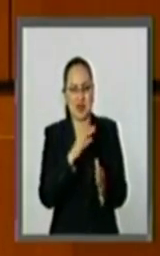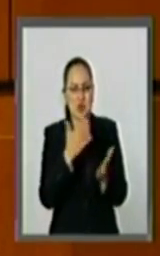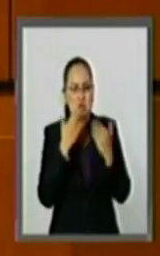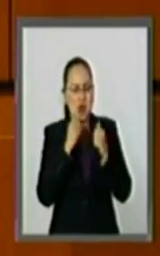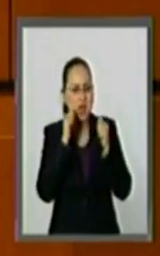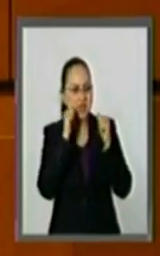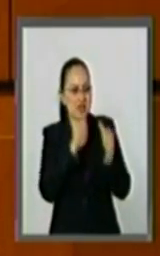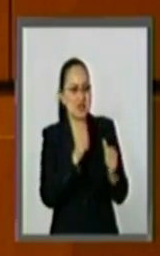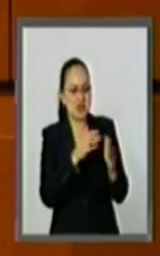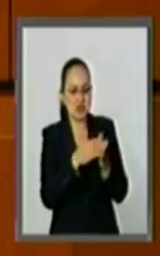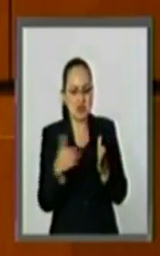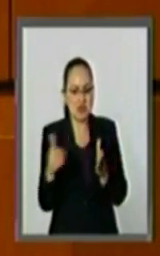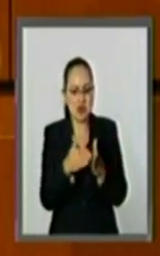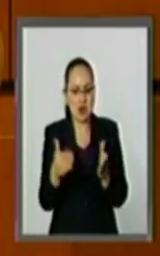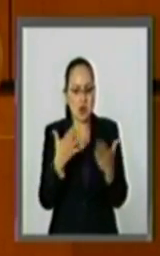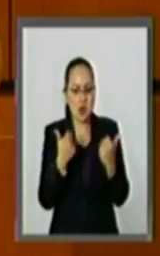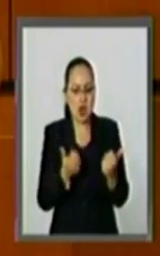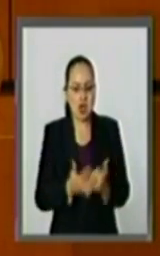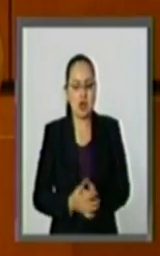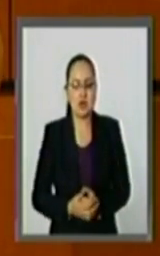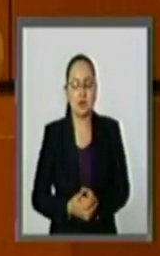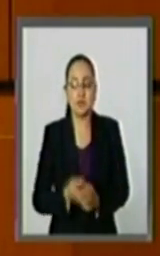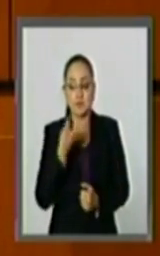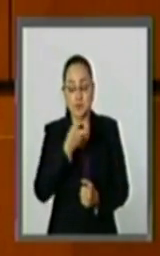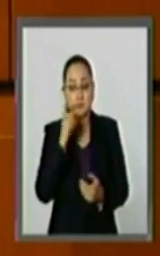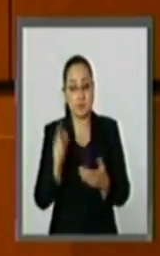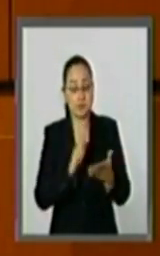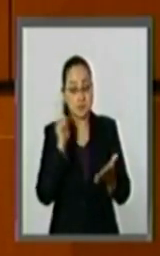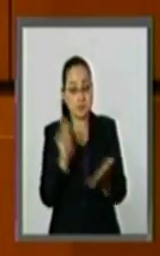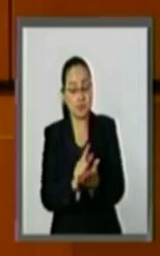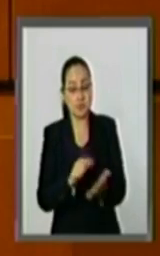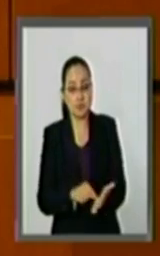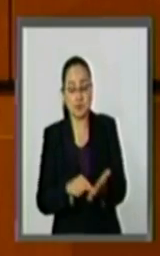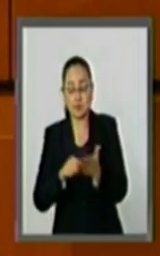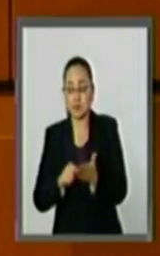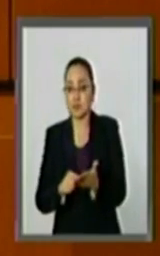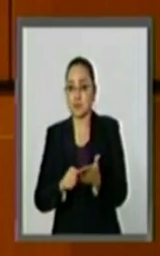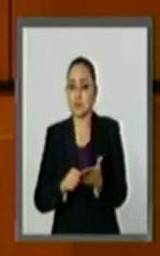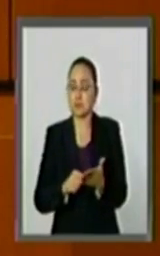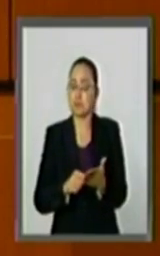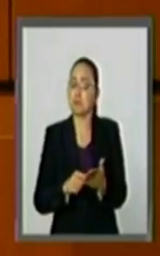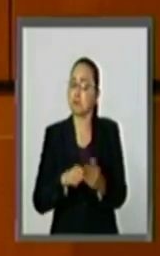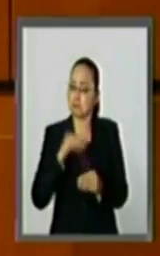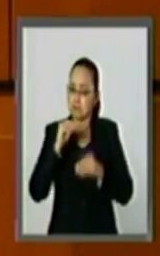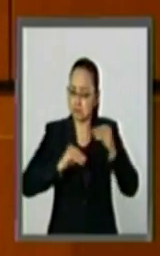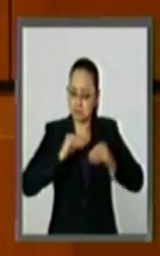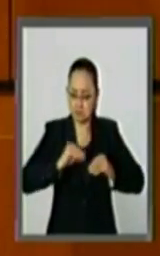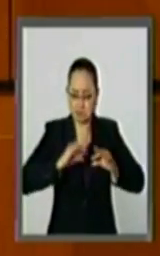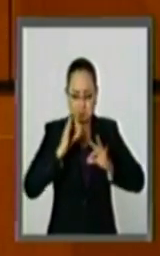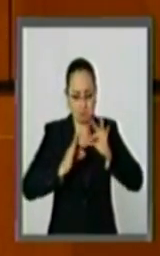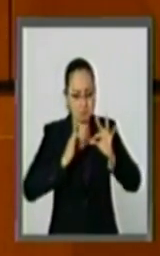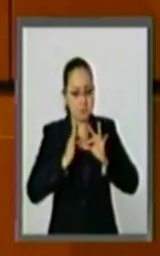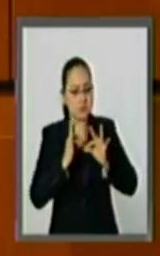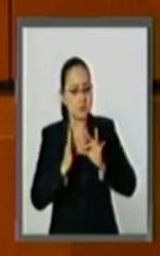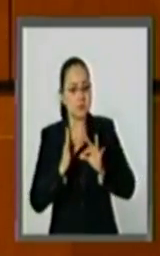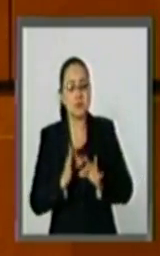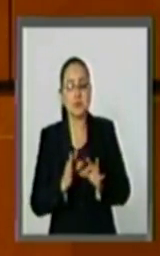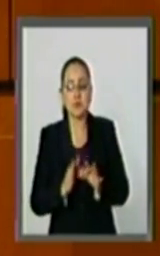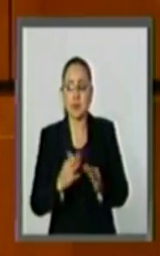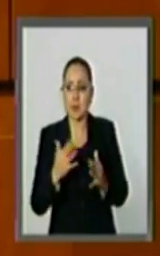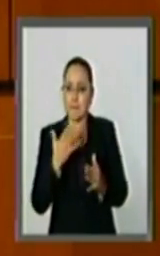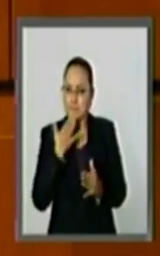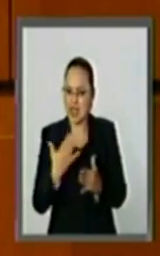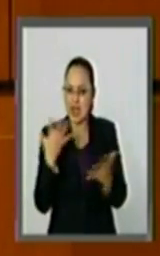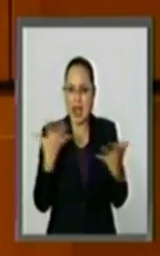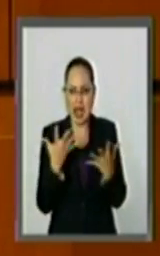la atención debida. Esta ley, además de estar muy cuidada, muy trabajada, bien hecha,